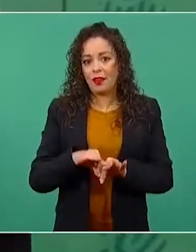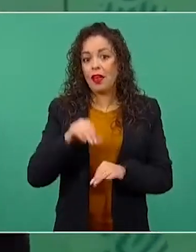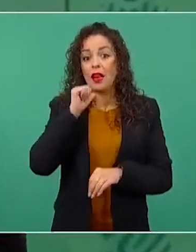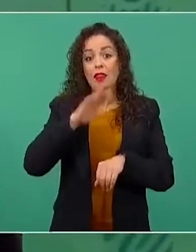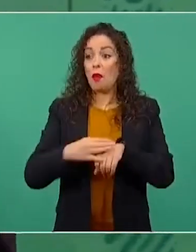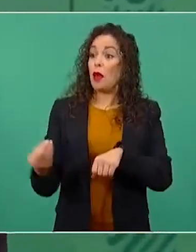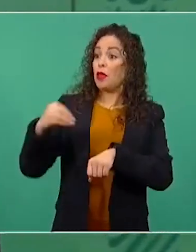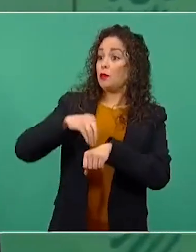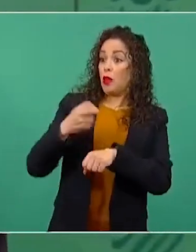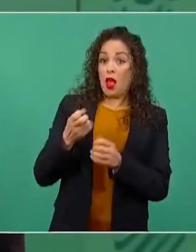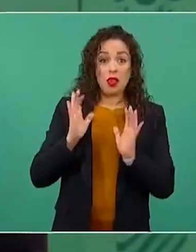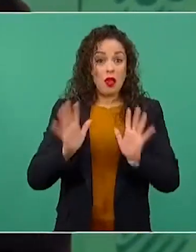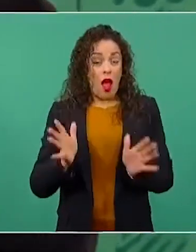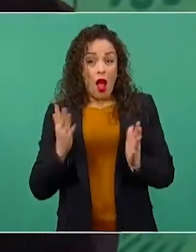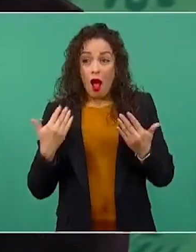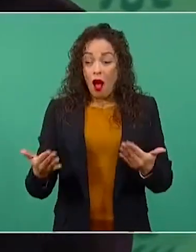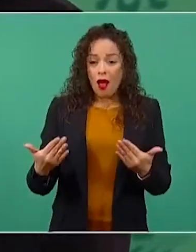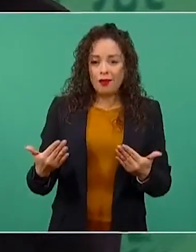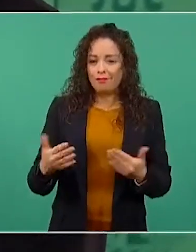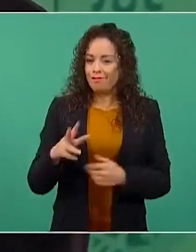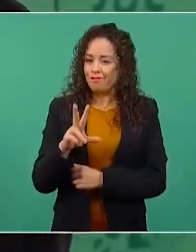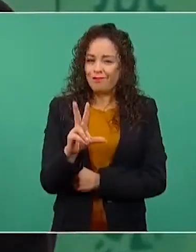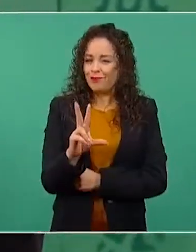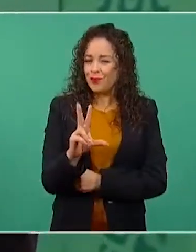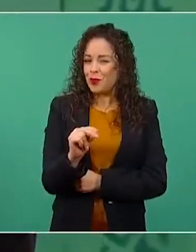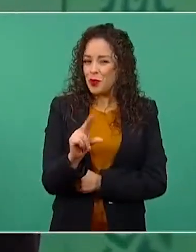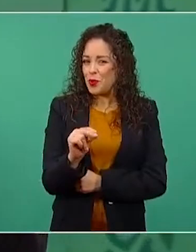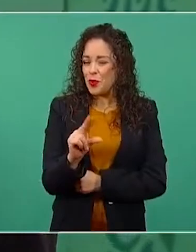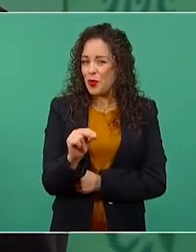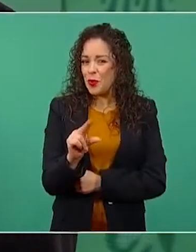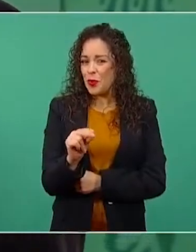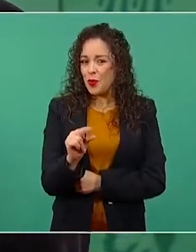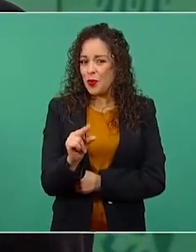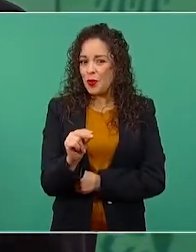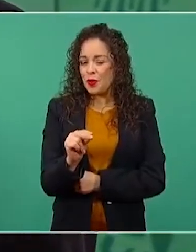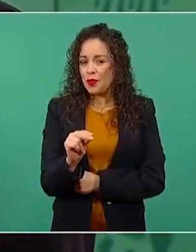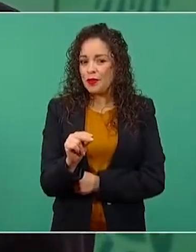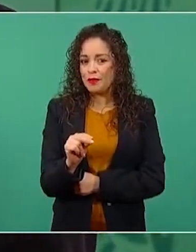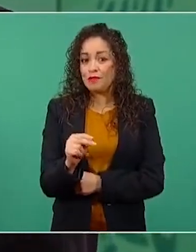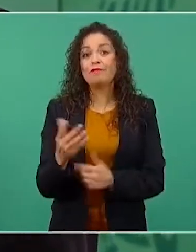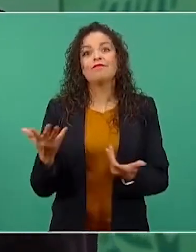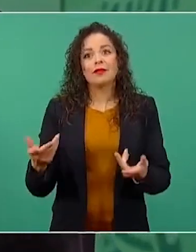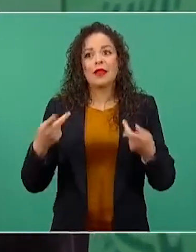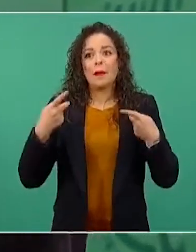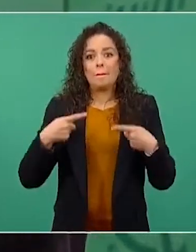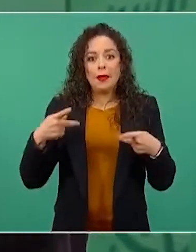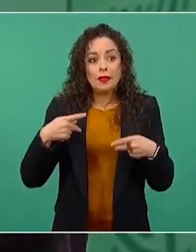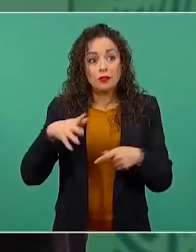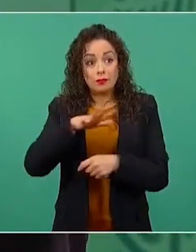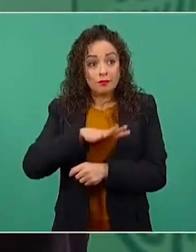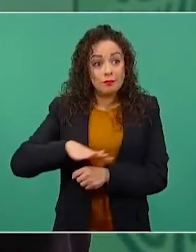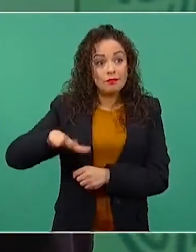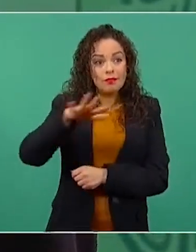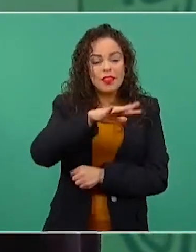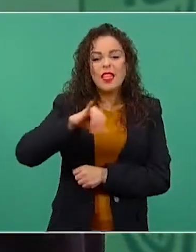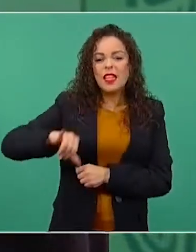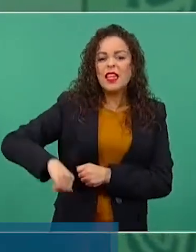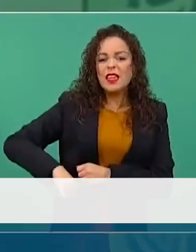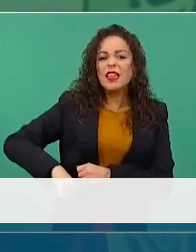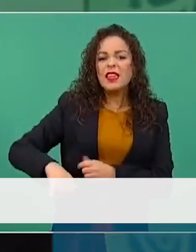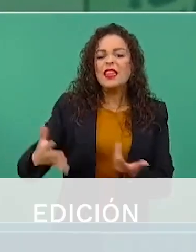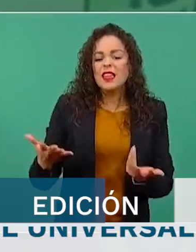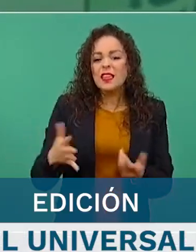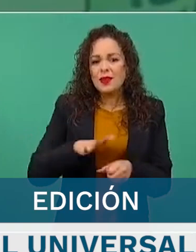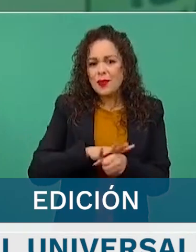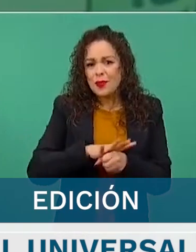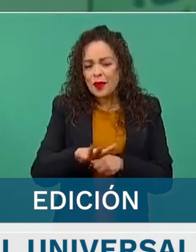Entonces, a la gente lo que le importa es